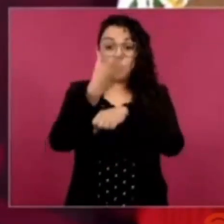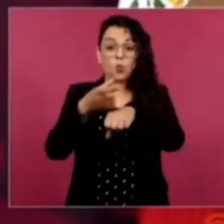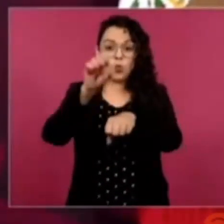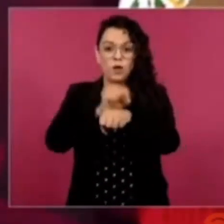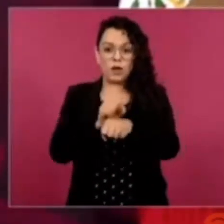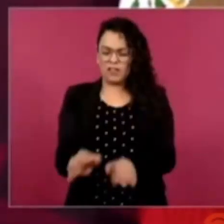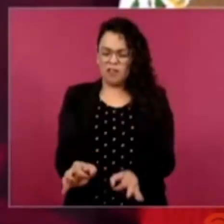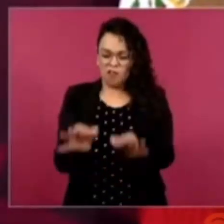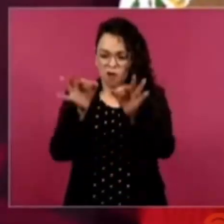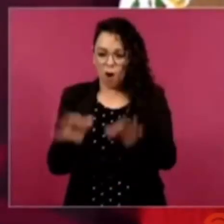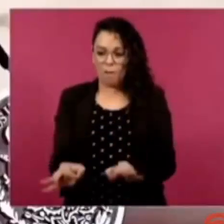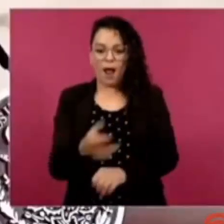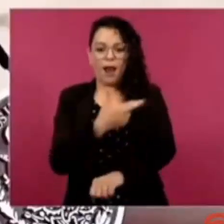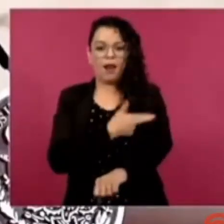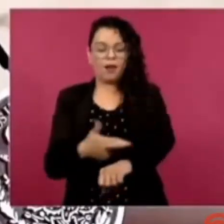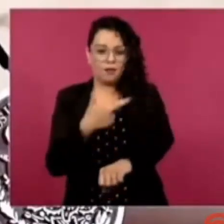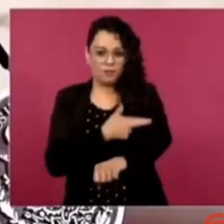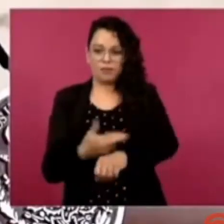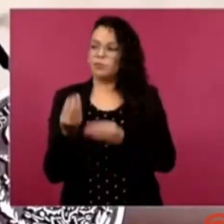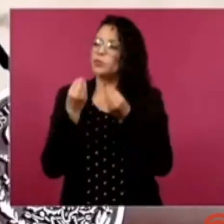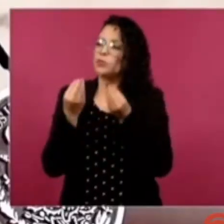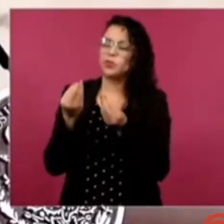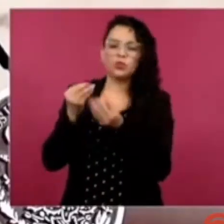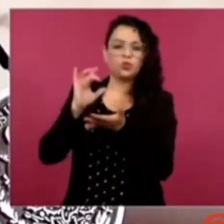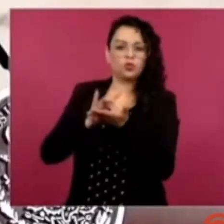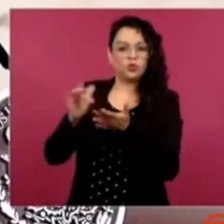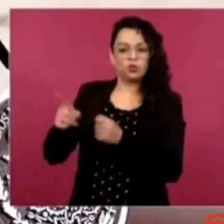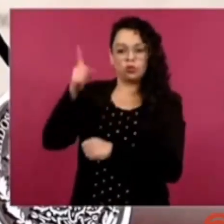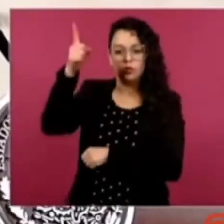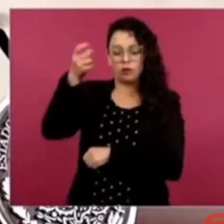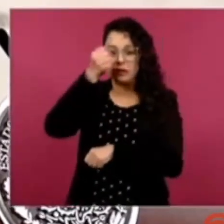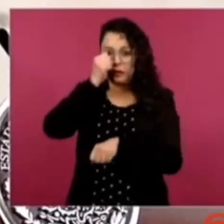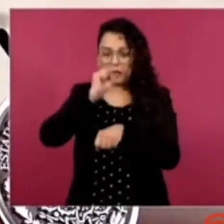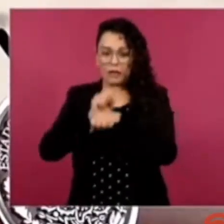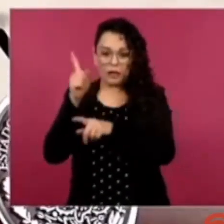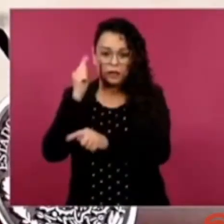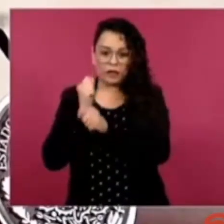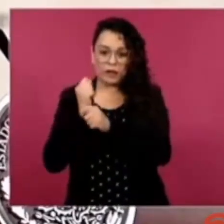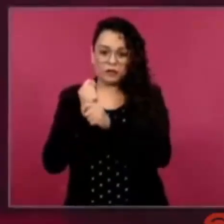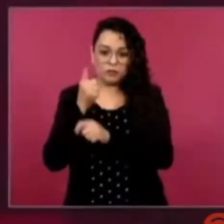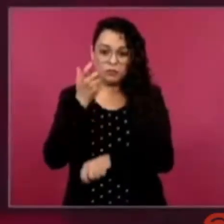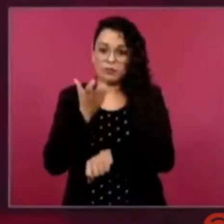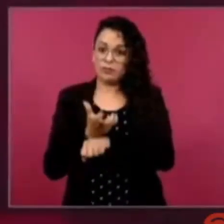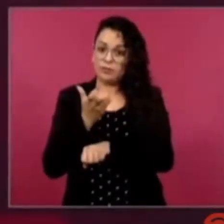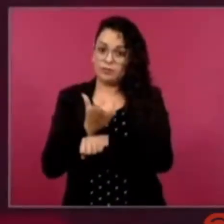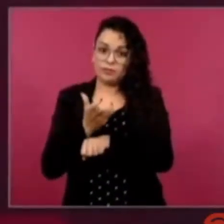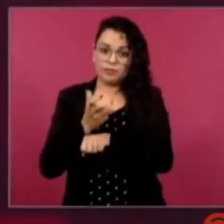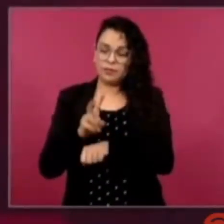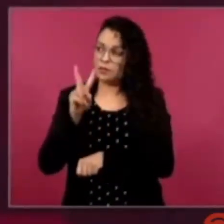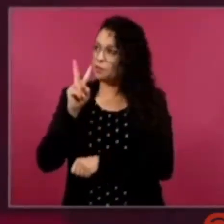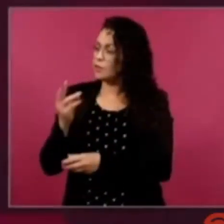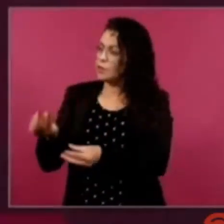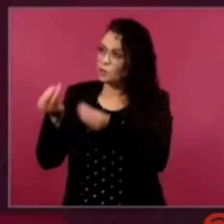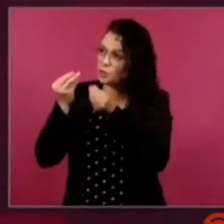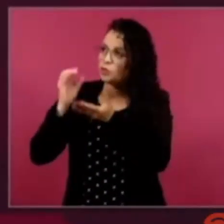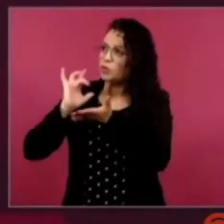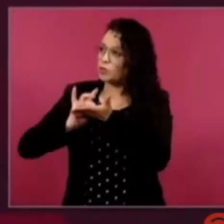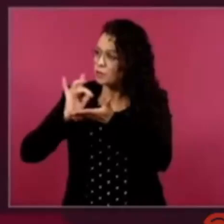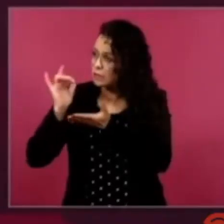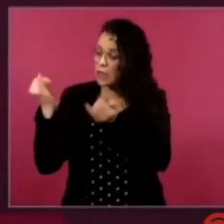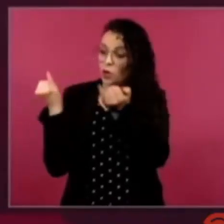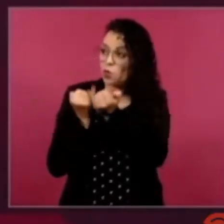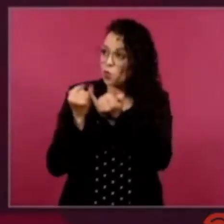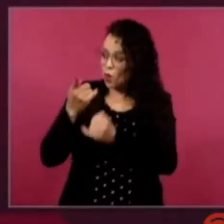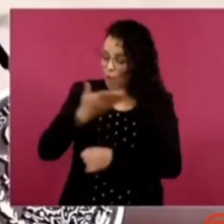próxima. agradecemos mucho al secretario de Transporte de Estados Unidos, agradecemos mucho al presidente Biden,